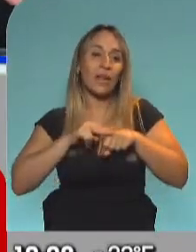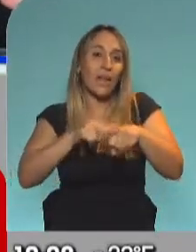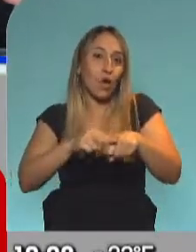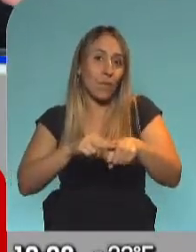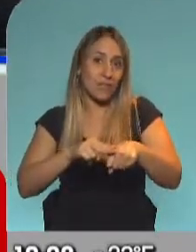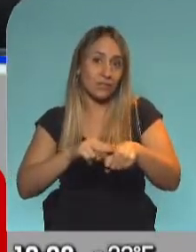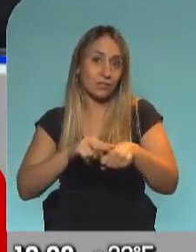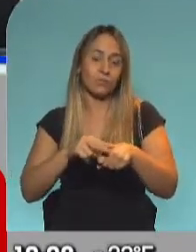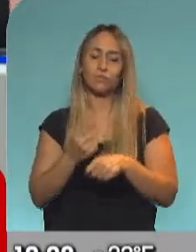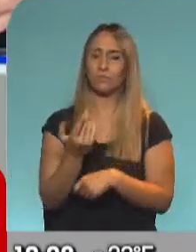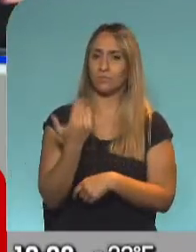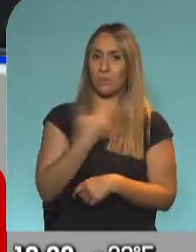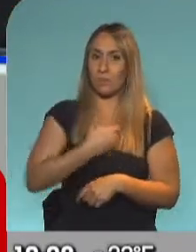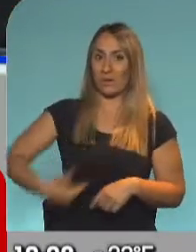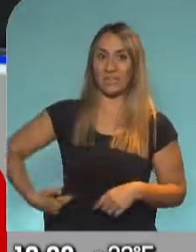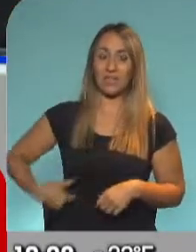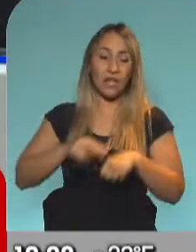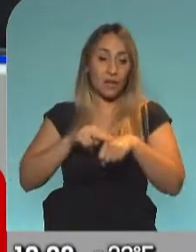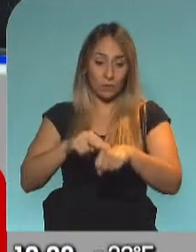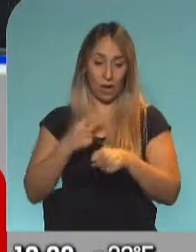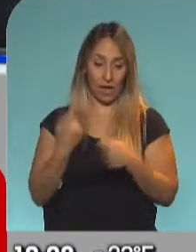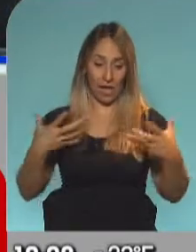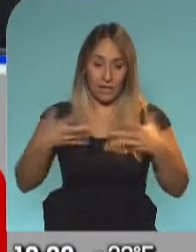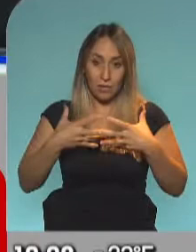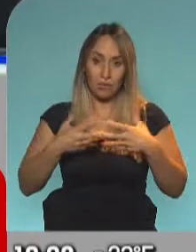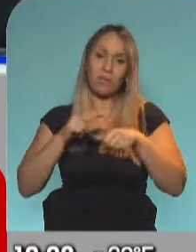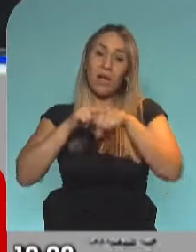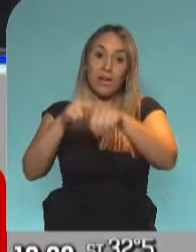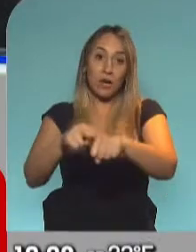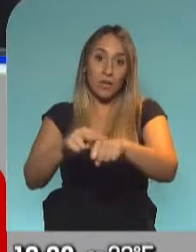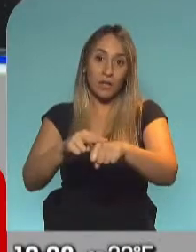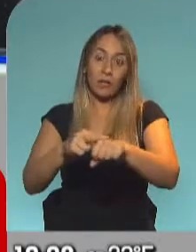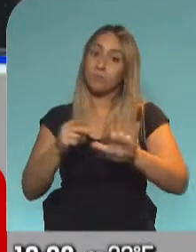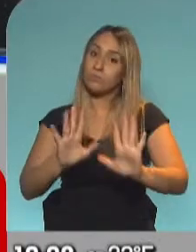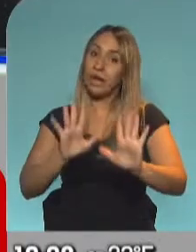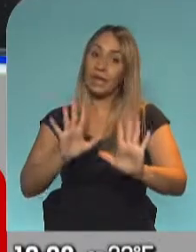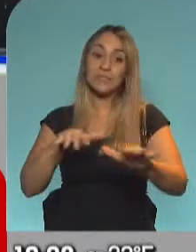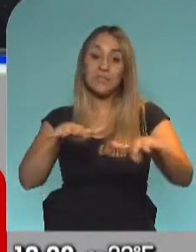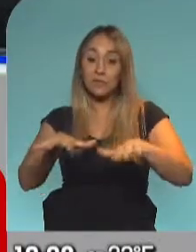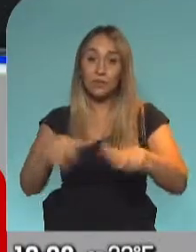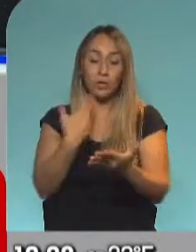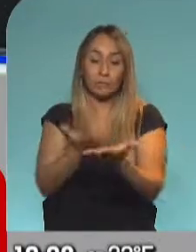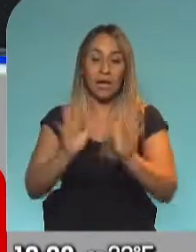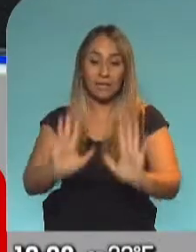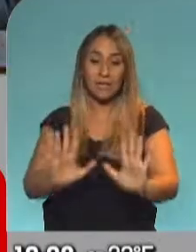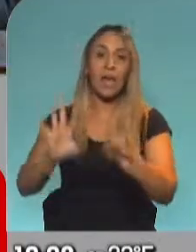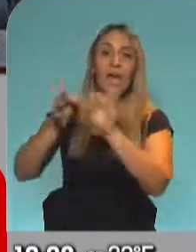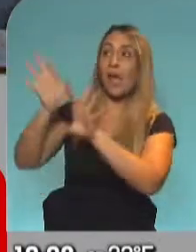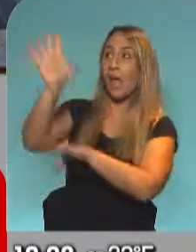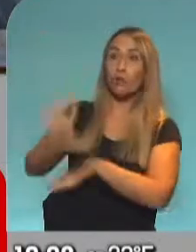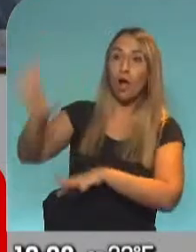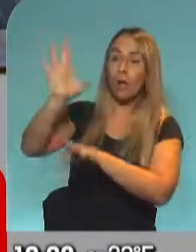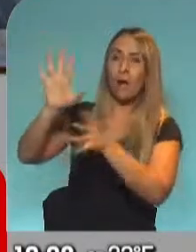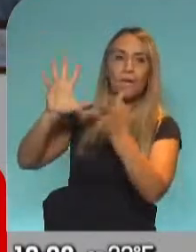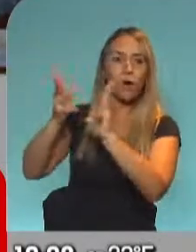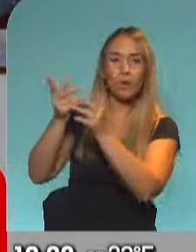sabíamos ayer, del presidente y de su equipo, decir, bueno, este es nuestro todo de situaciones. En Europa están haciendo